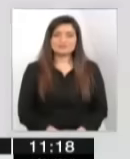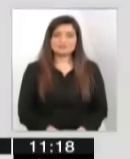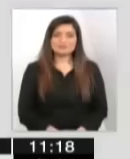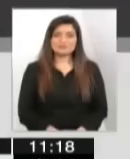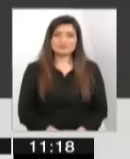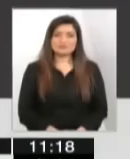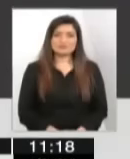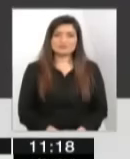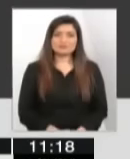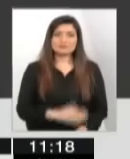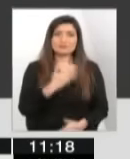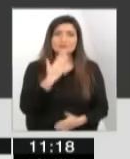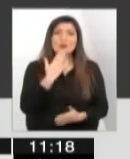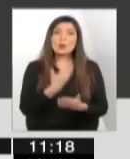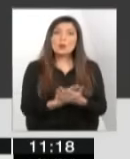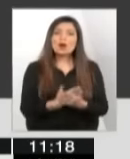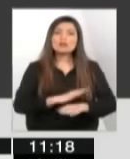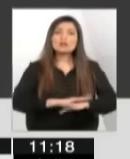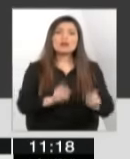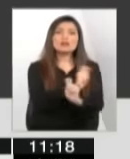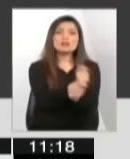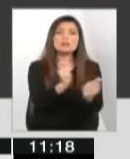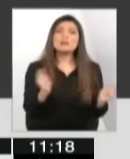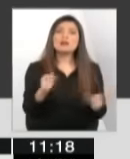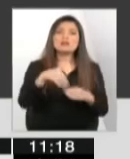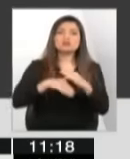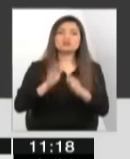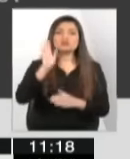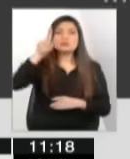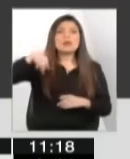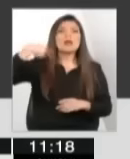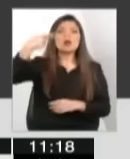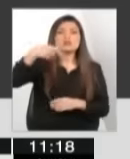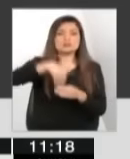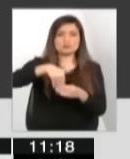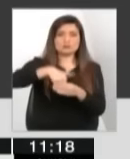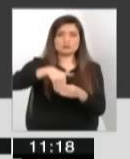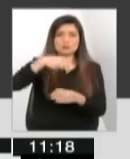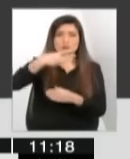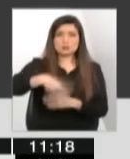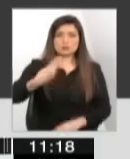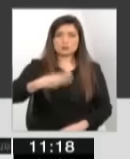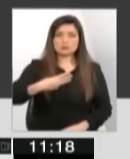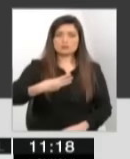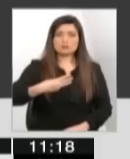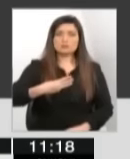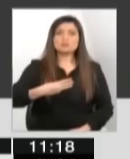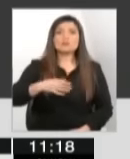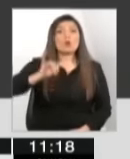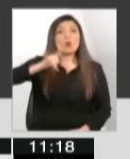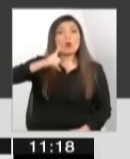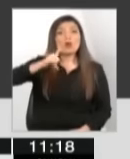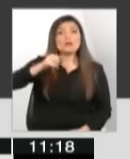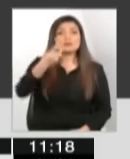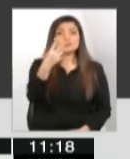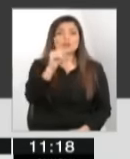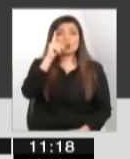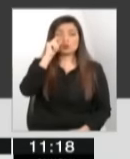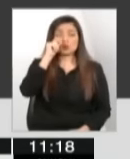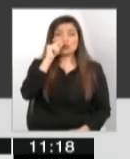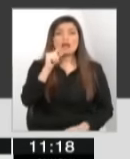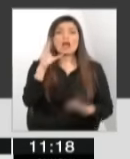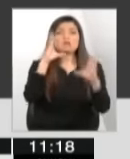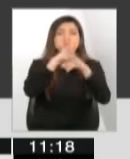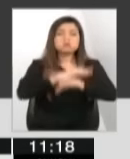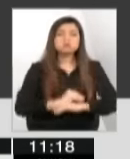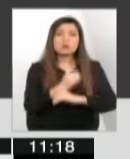¿Cuándo termina la propaganda electoral para las próximas elecciones municipales? A las 24 horas del jueves 20 de octubre termina